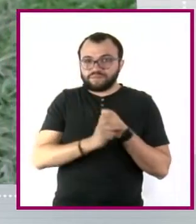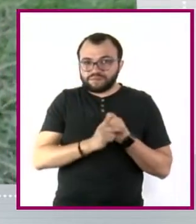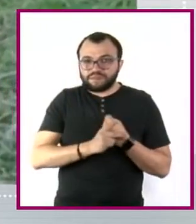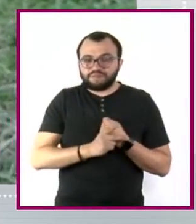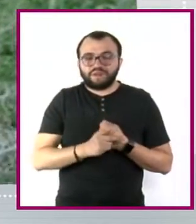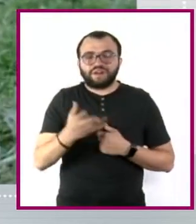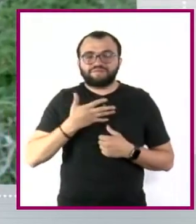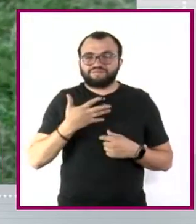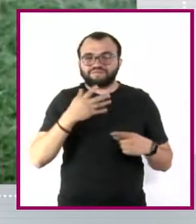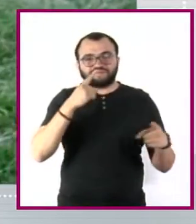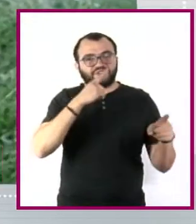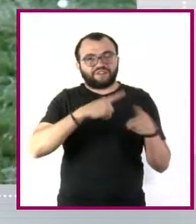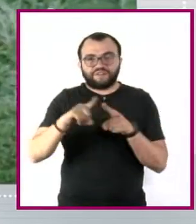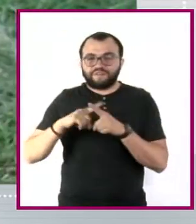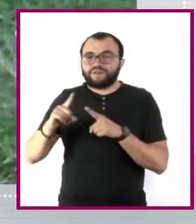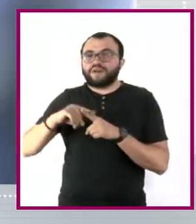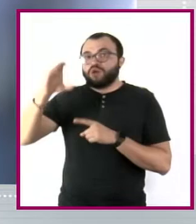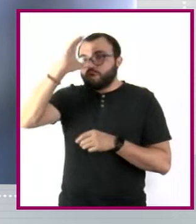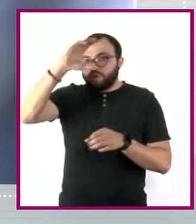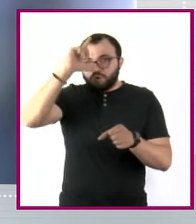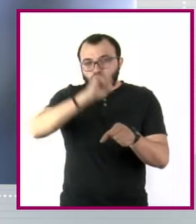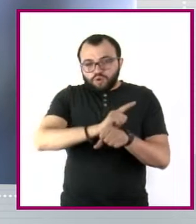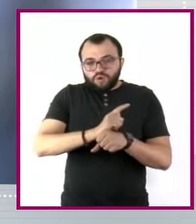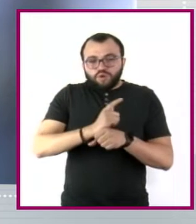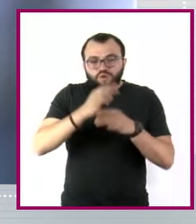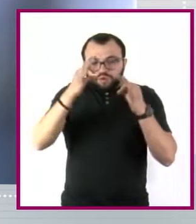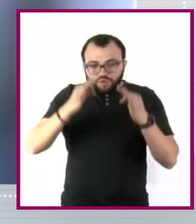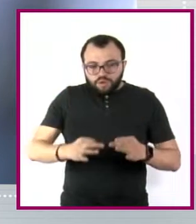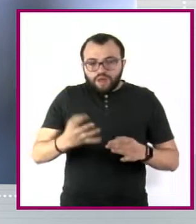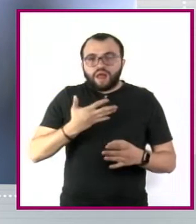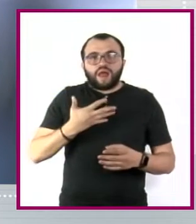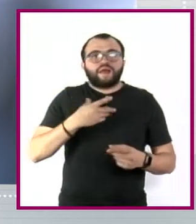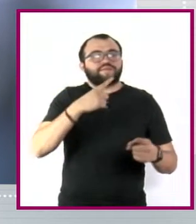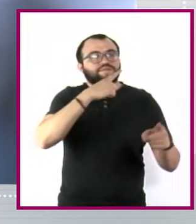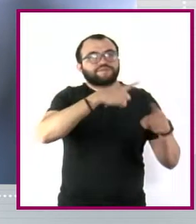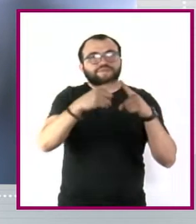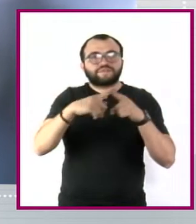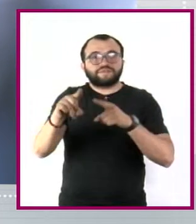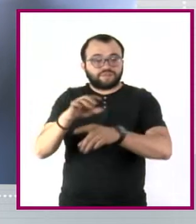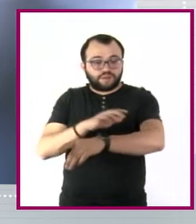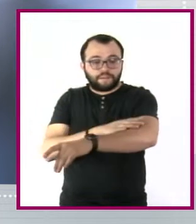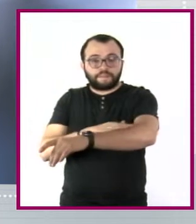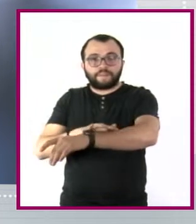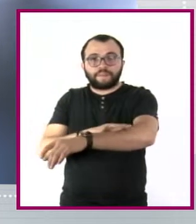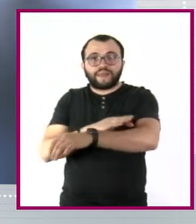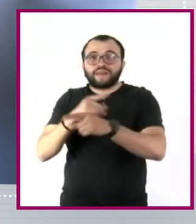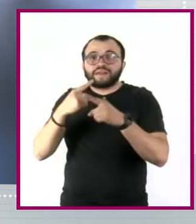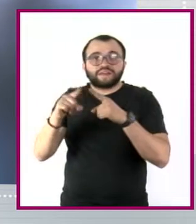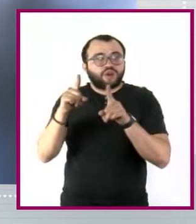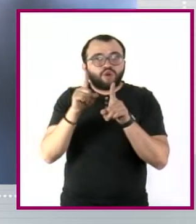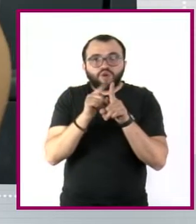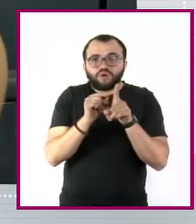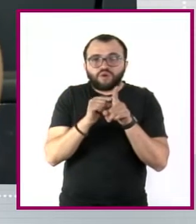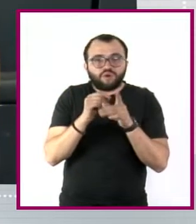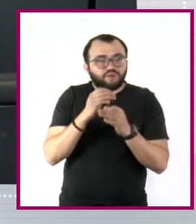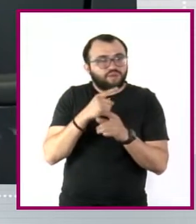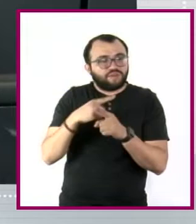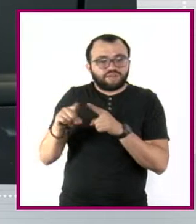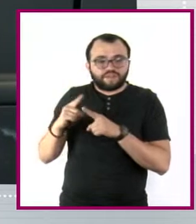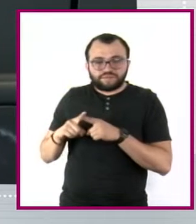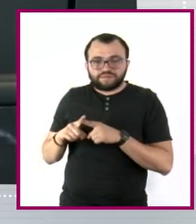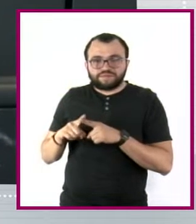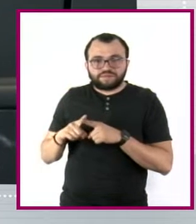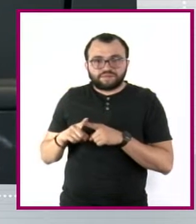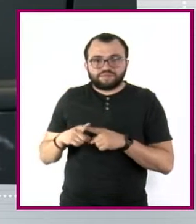diferentes culturas originarias, tenemos diferentes tonalidades que tienen y en donde en muchas